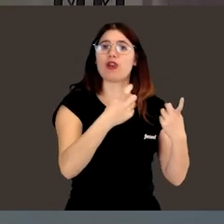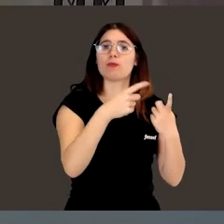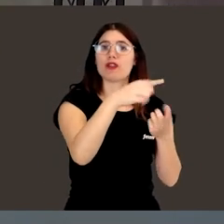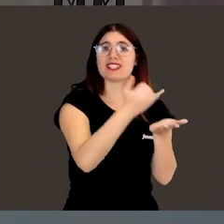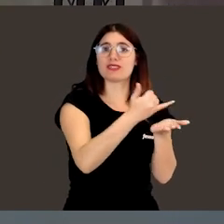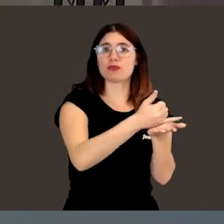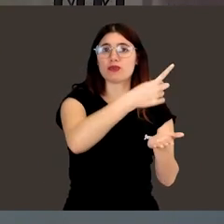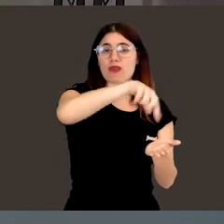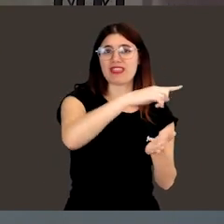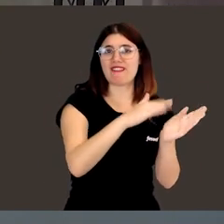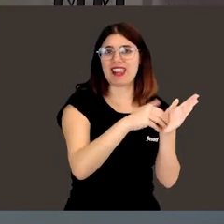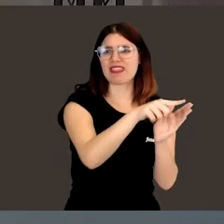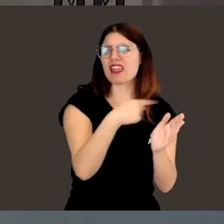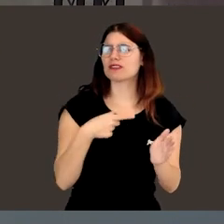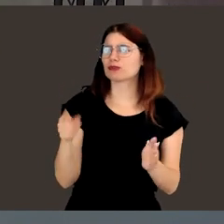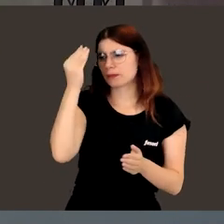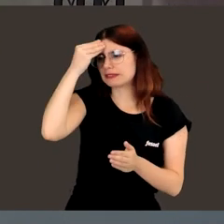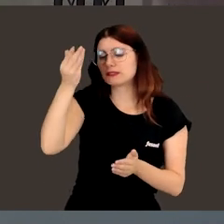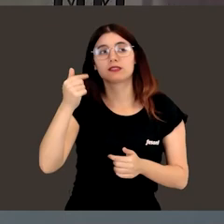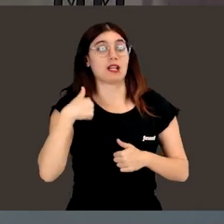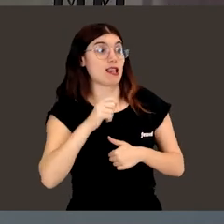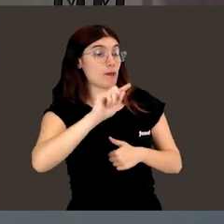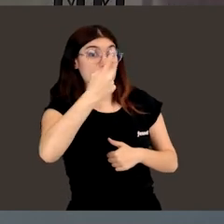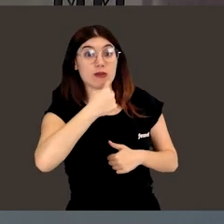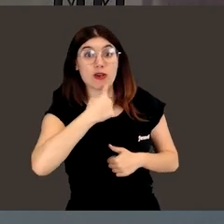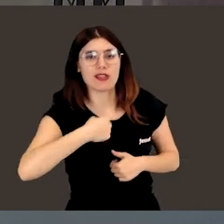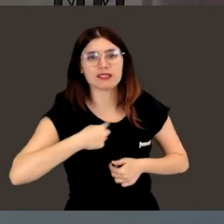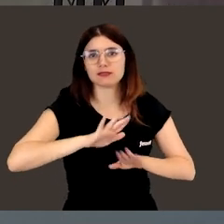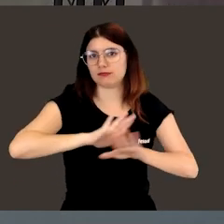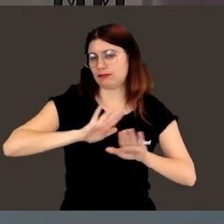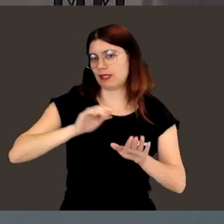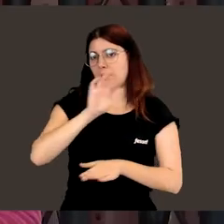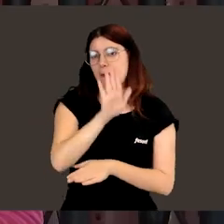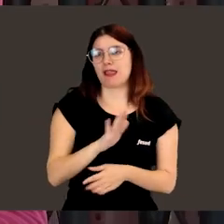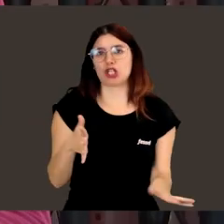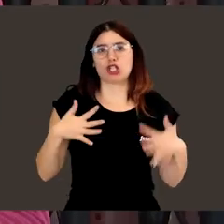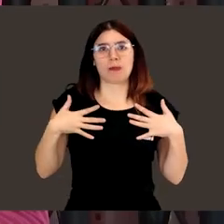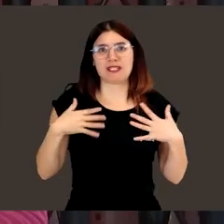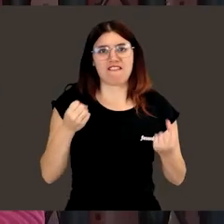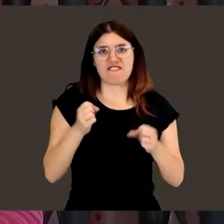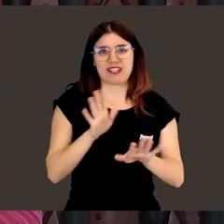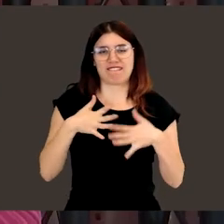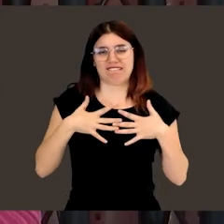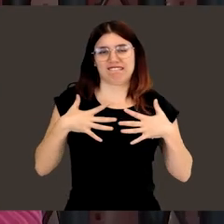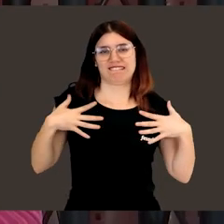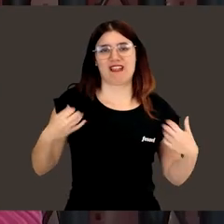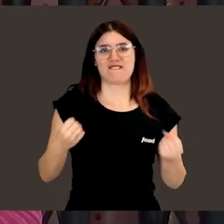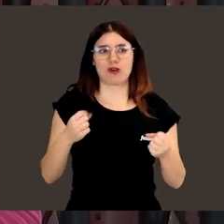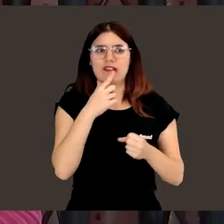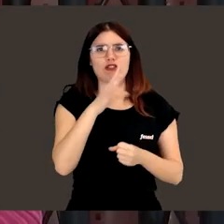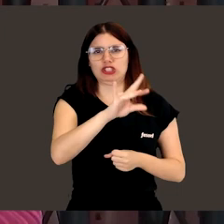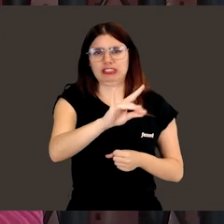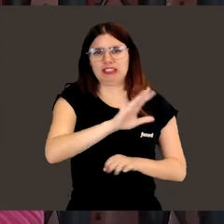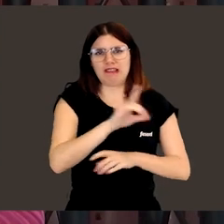todo el alumnado de este Instituto de Valencia? Bueno, lo primero, cuando me lo dijisteis, me pareció una sorpresa enorme y